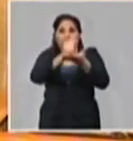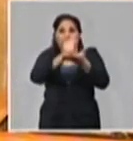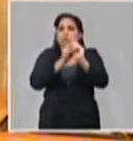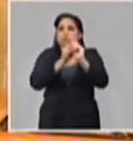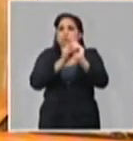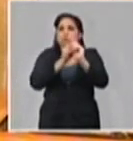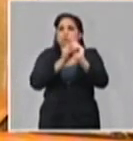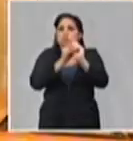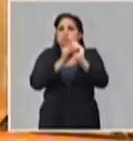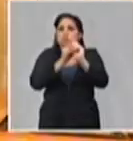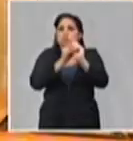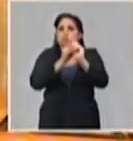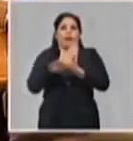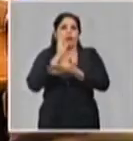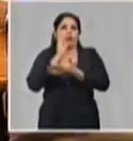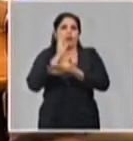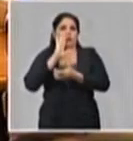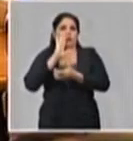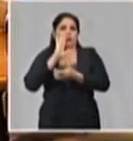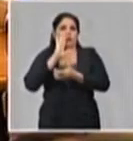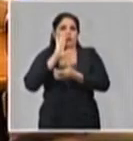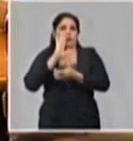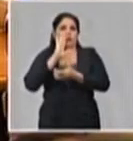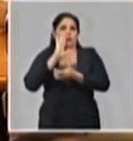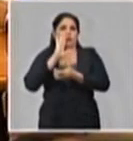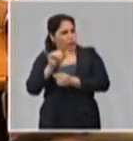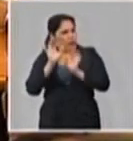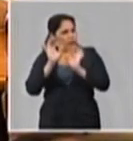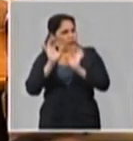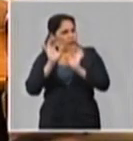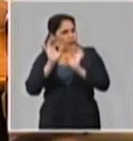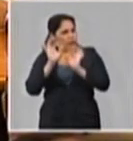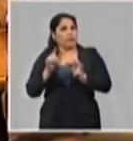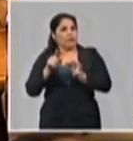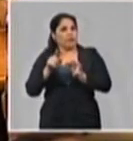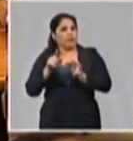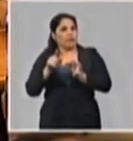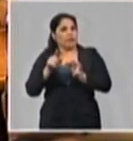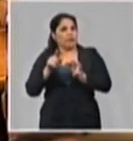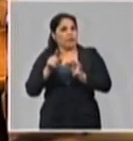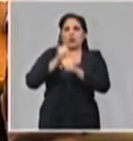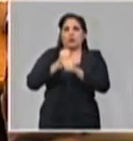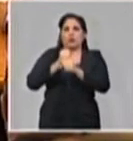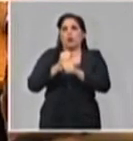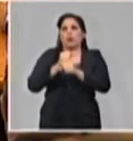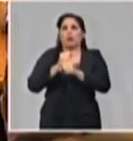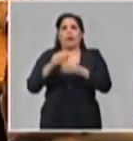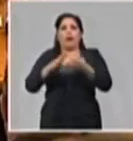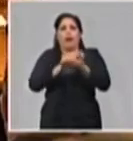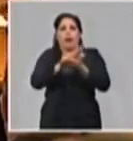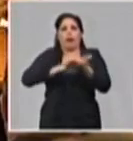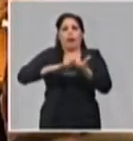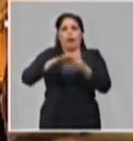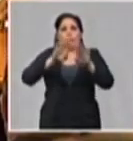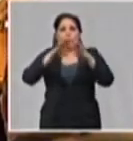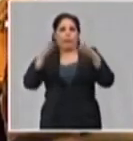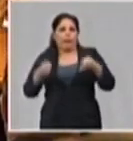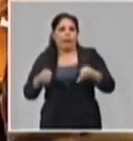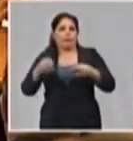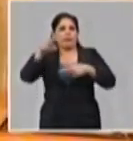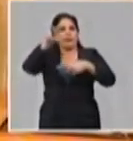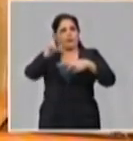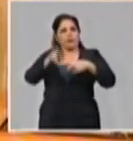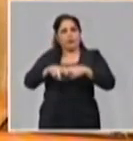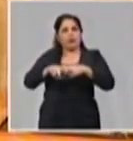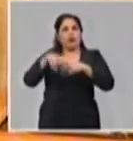para la desinfección, que no es la misma concentración en la que se usa para desinfectar la superficie, que ya estamos hablando